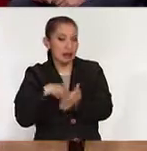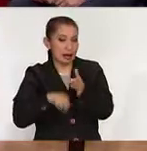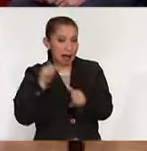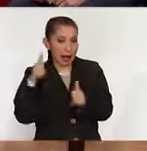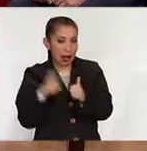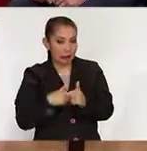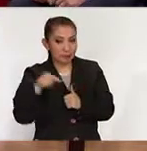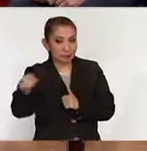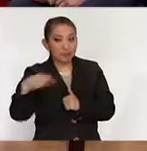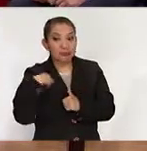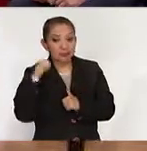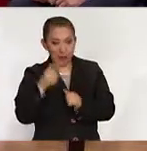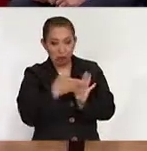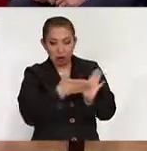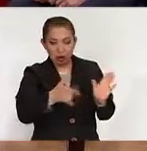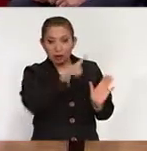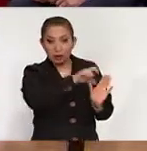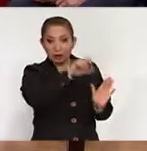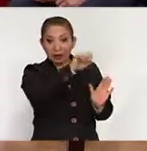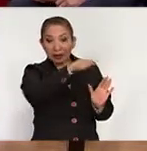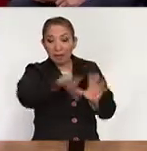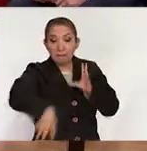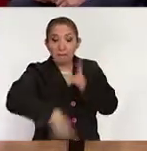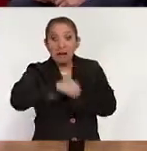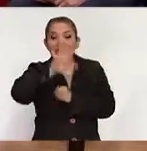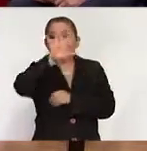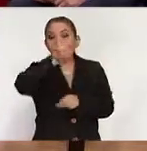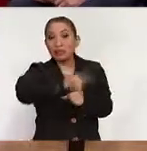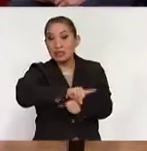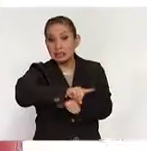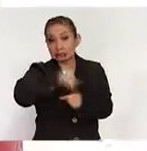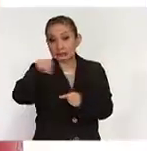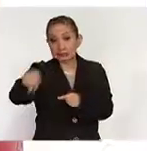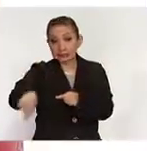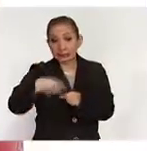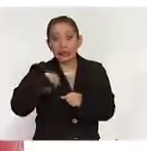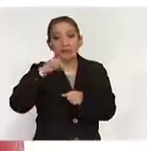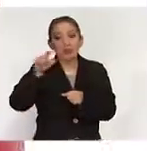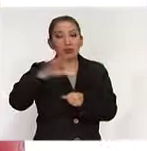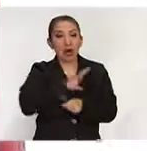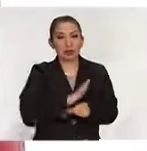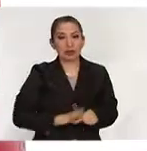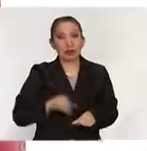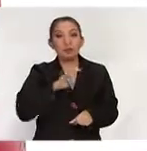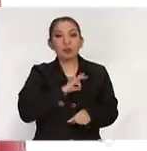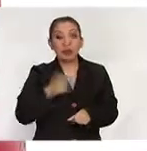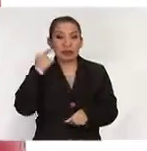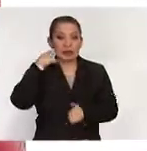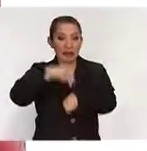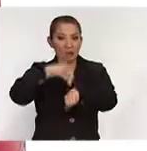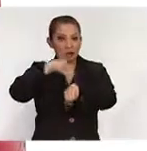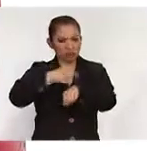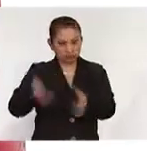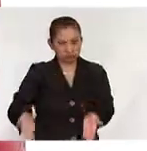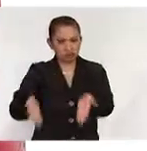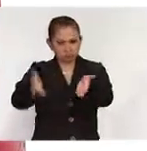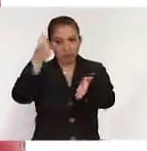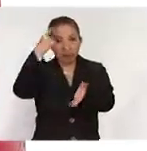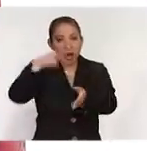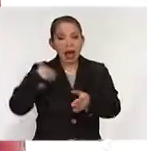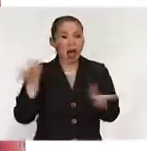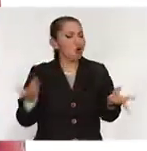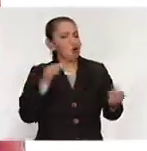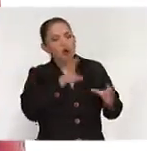Todo esto fue dentro de estos 120 días más los cinco ampliados en el cual los aspirantes tuvieron una oportunidad de